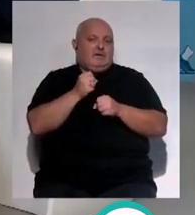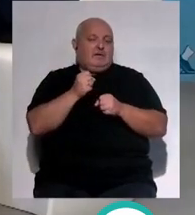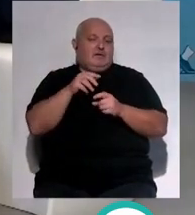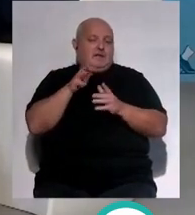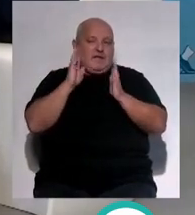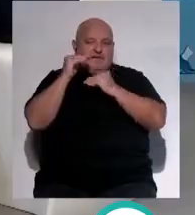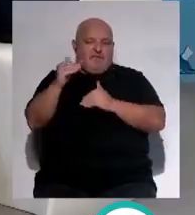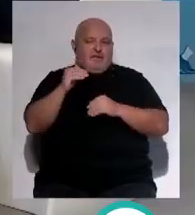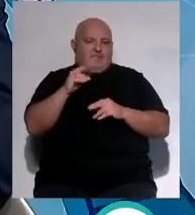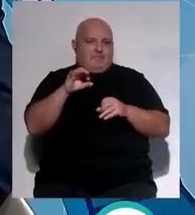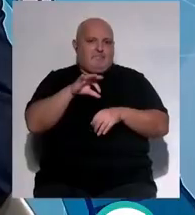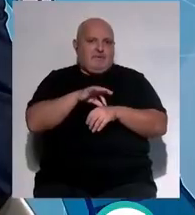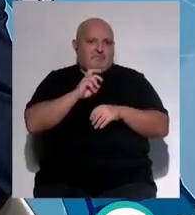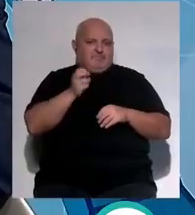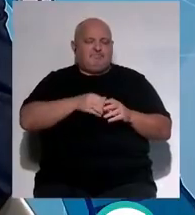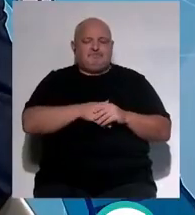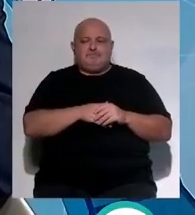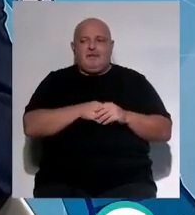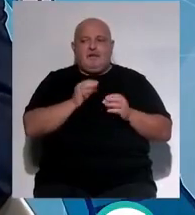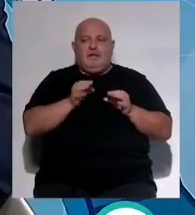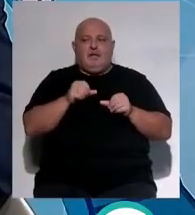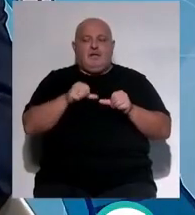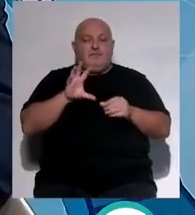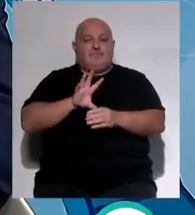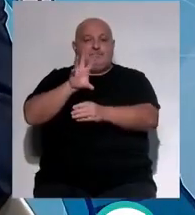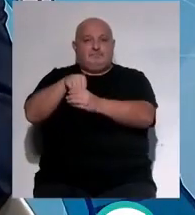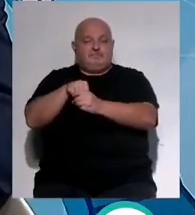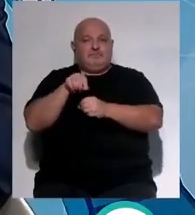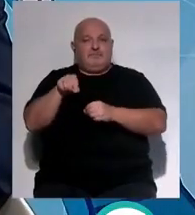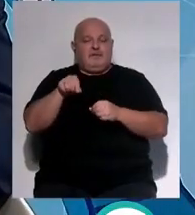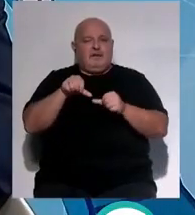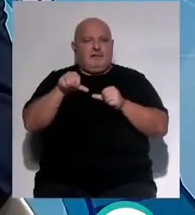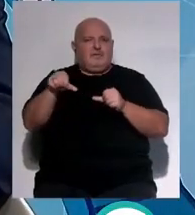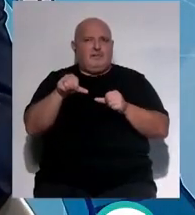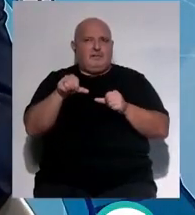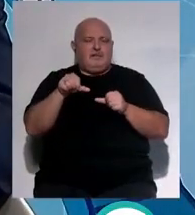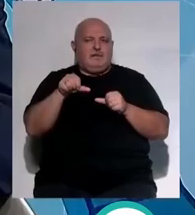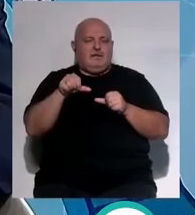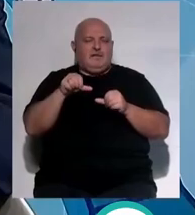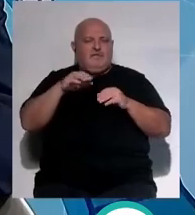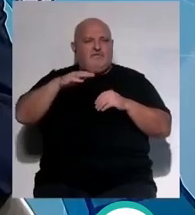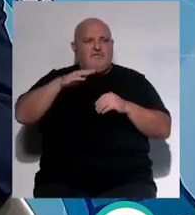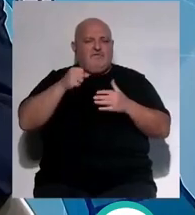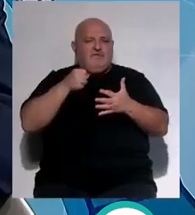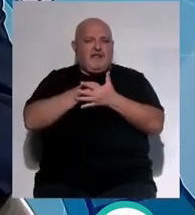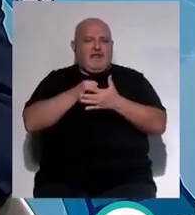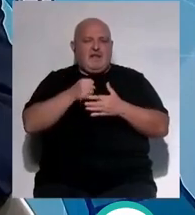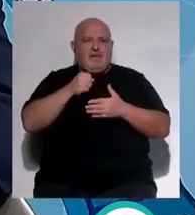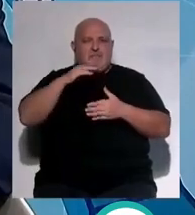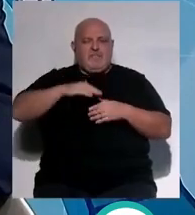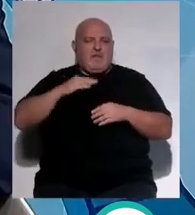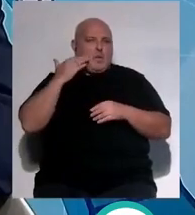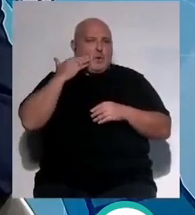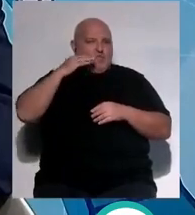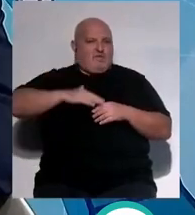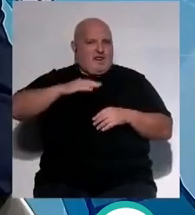asistencia que ofrecéis a los clientes? bueno efectivamente nos hemos incorporado a partir de finales del mes de julio